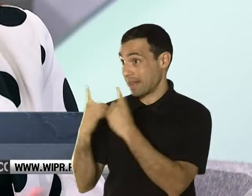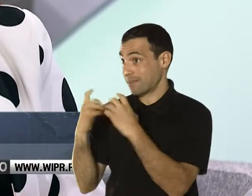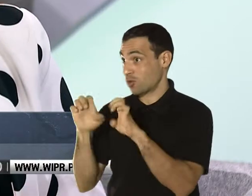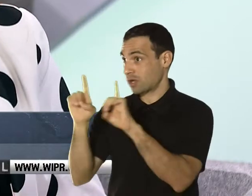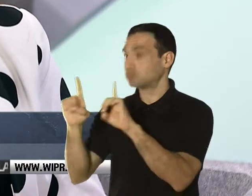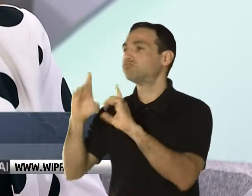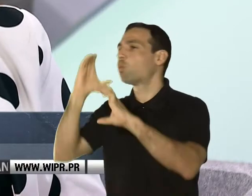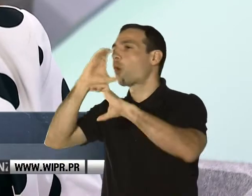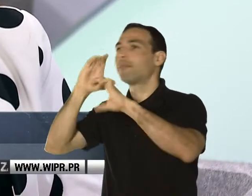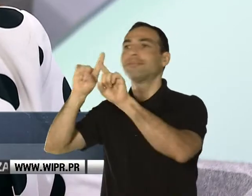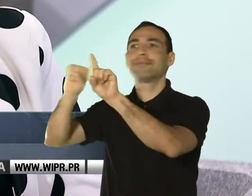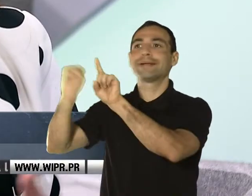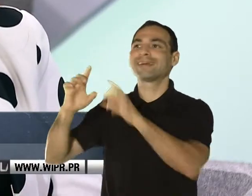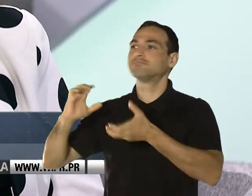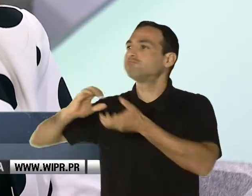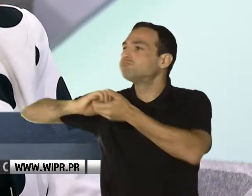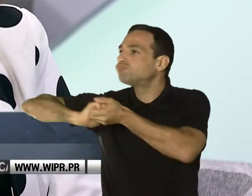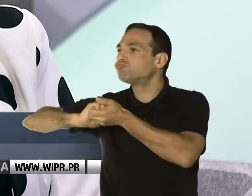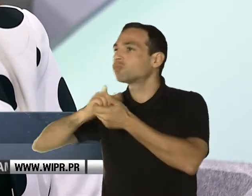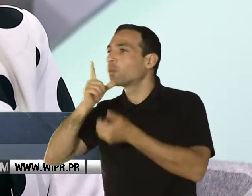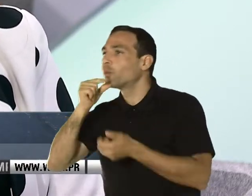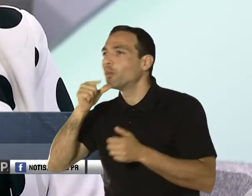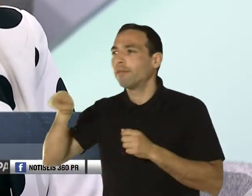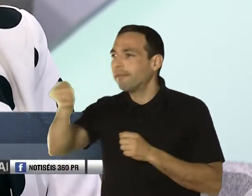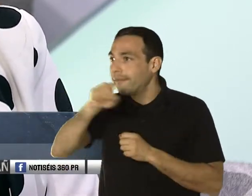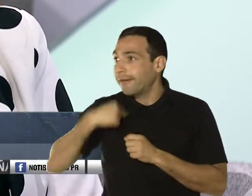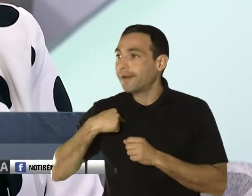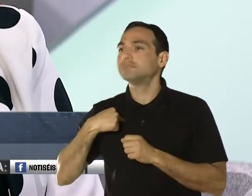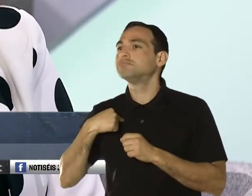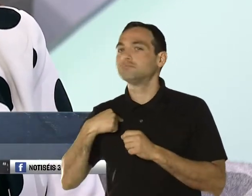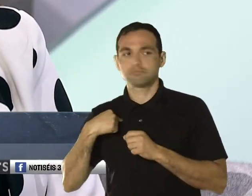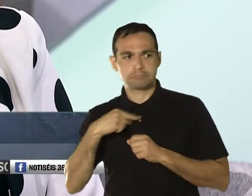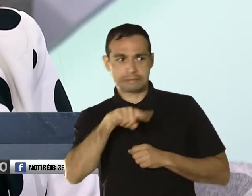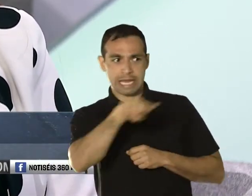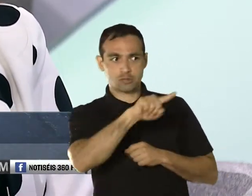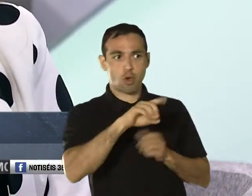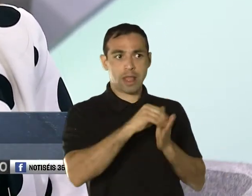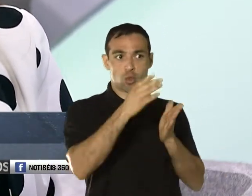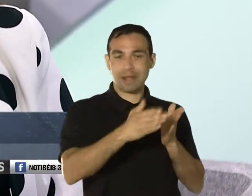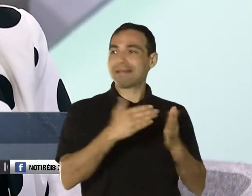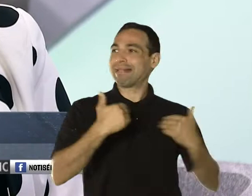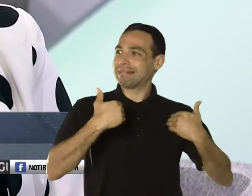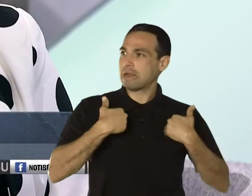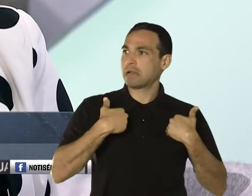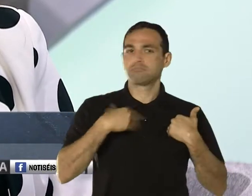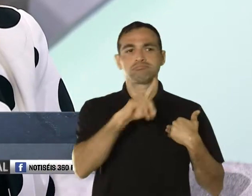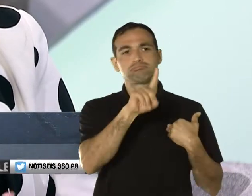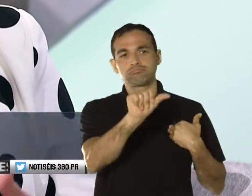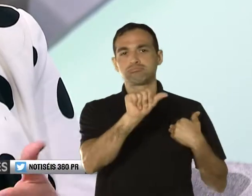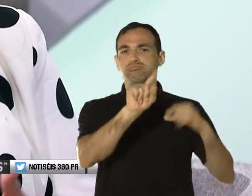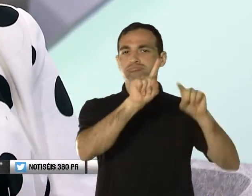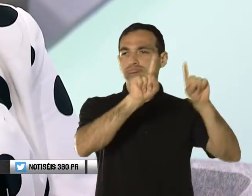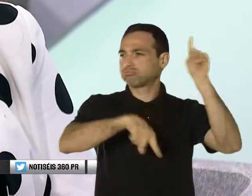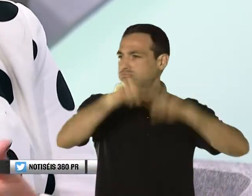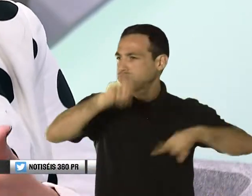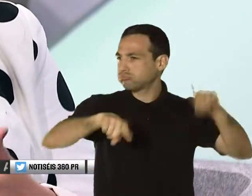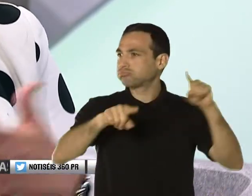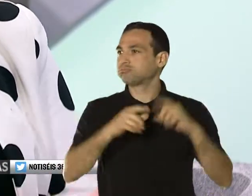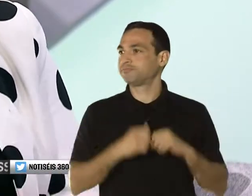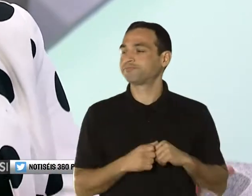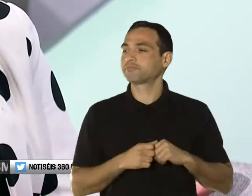buscando colaboradores para poderle proveer a nuestros estudiantes con diversidad funcional experiencias laborales